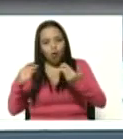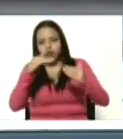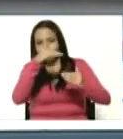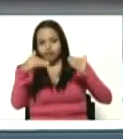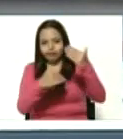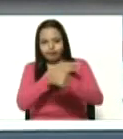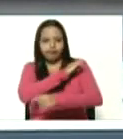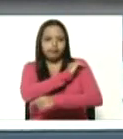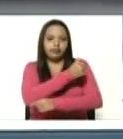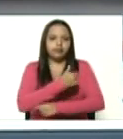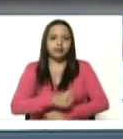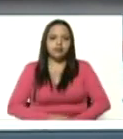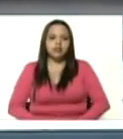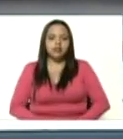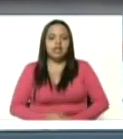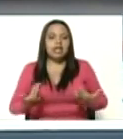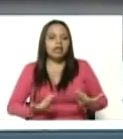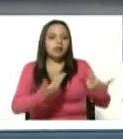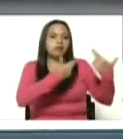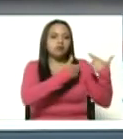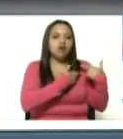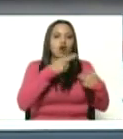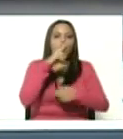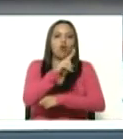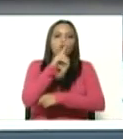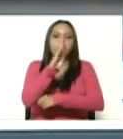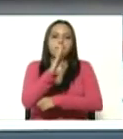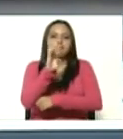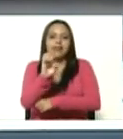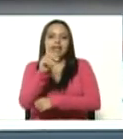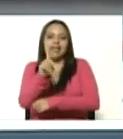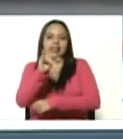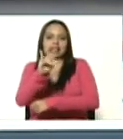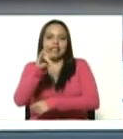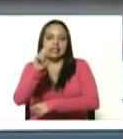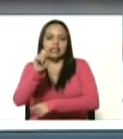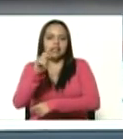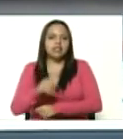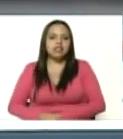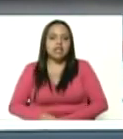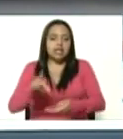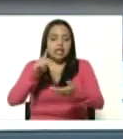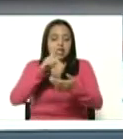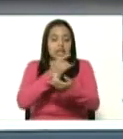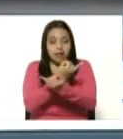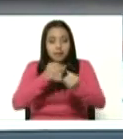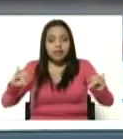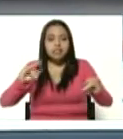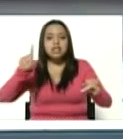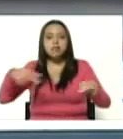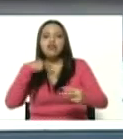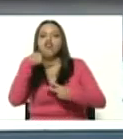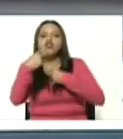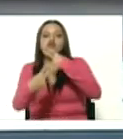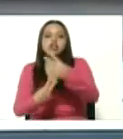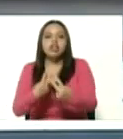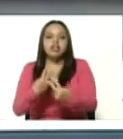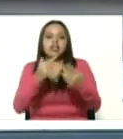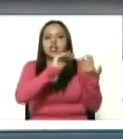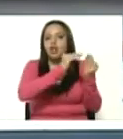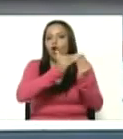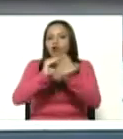comandante de la UPD independencia y de la vocera del consejo comunal